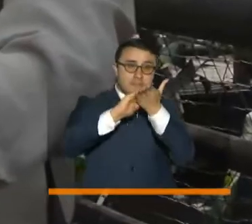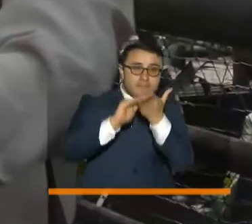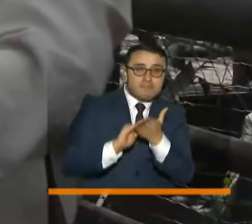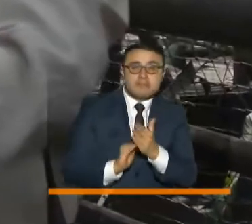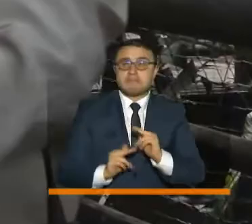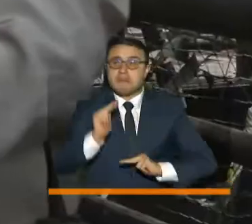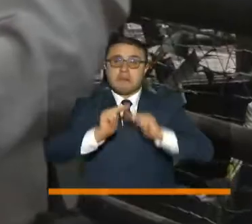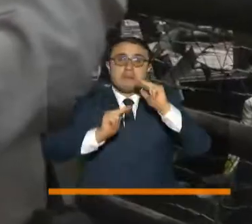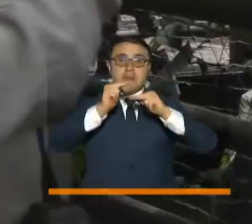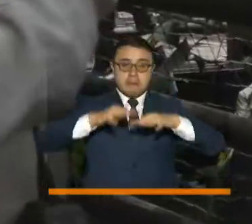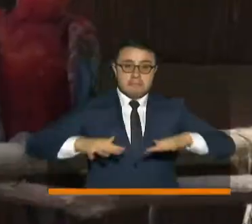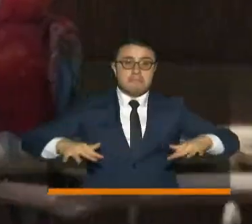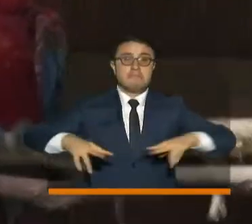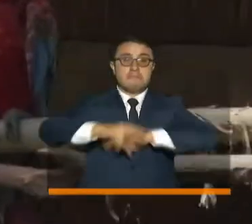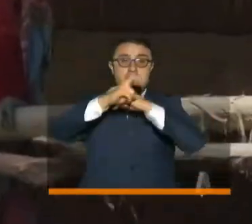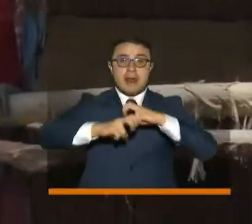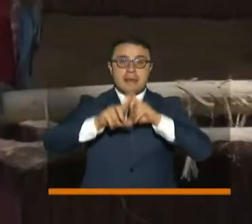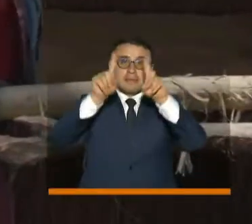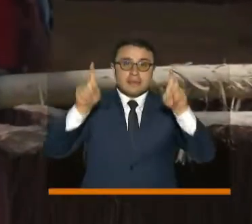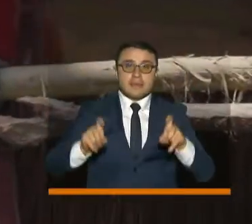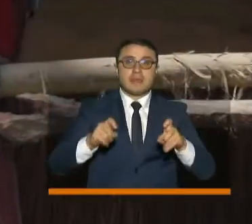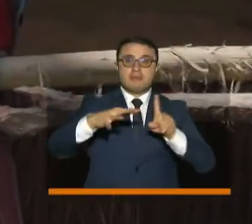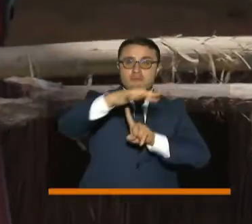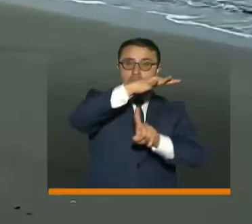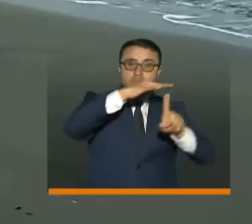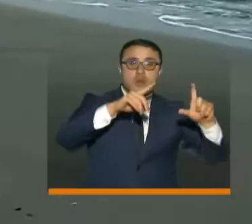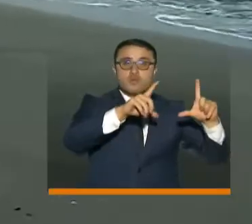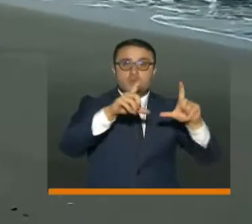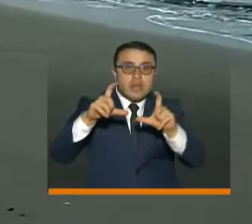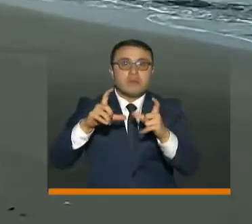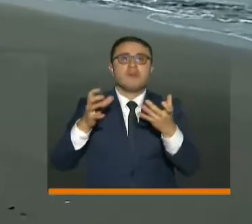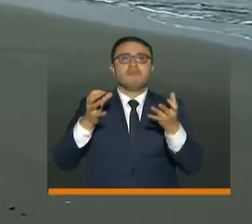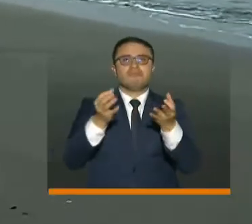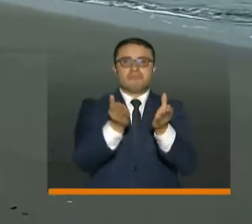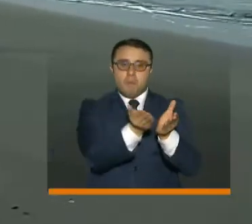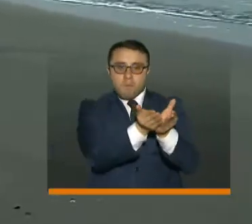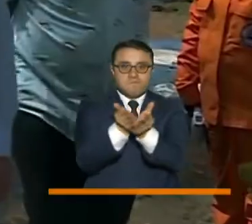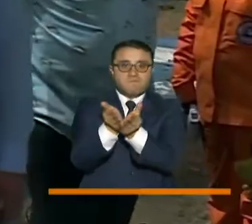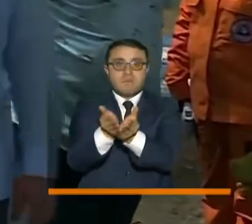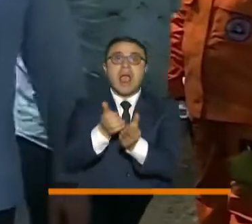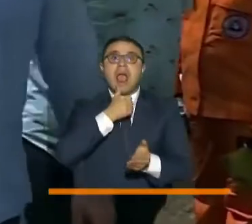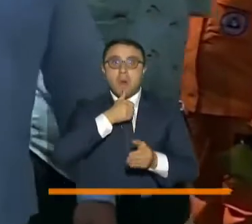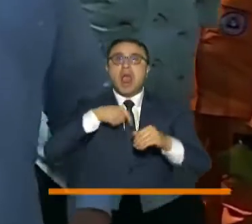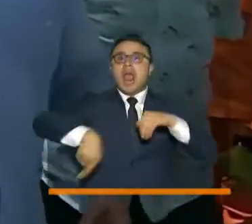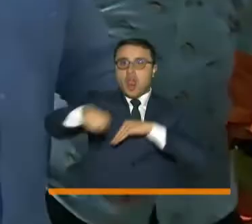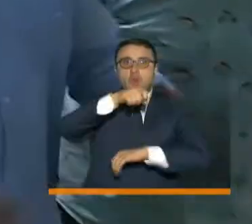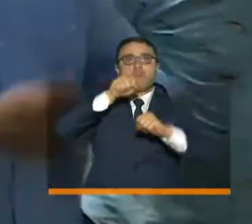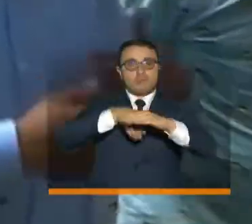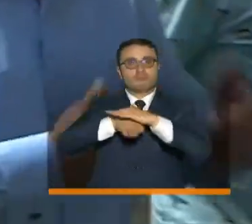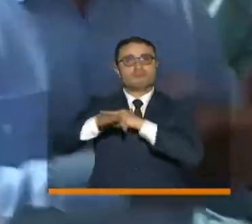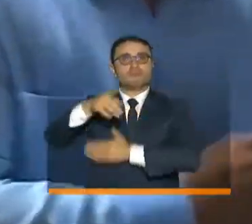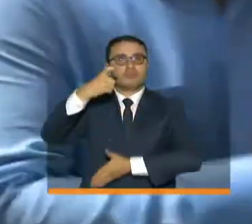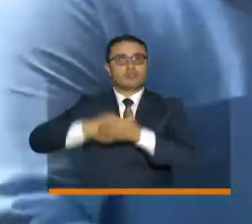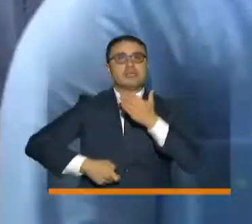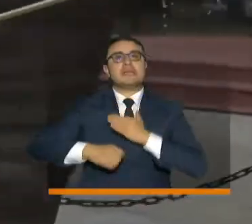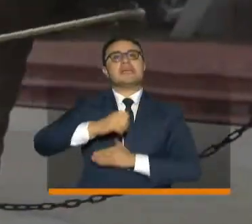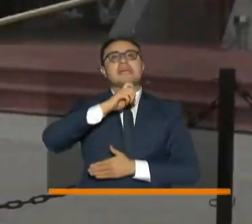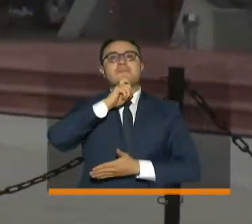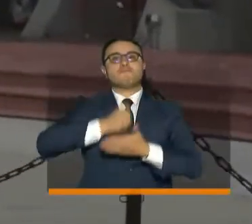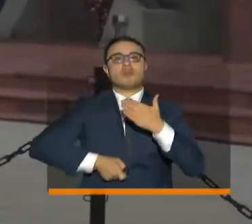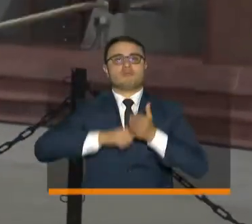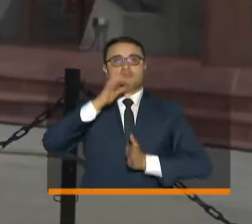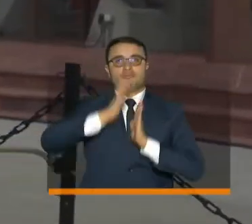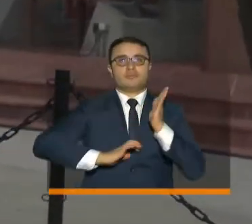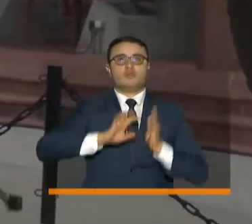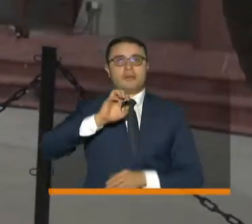parques temáticos, de ecoturismo, agroturismo y muelles náuticos para acceder al beneficio tributario de renta del 9%, de